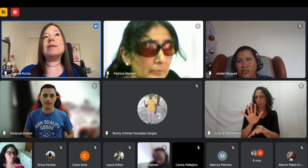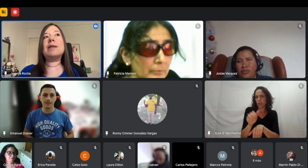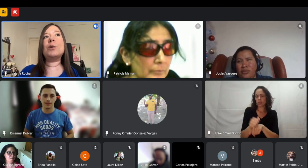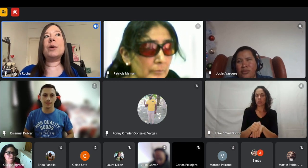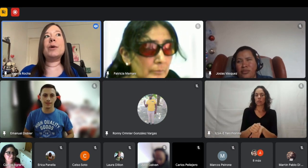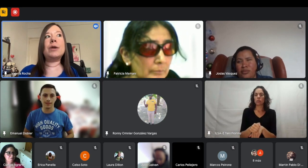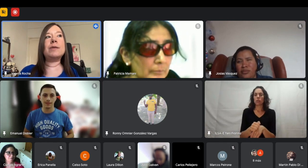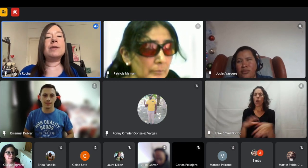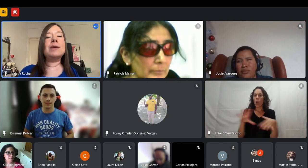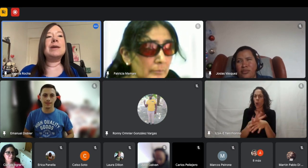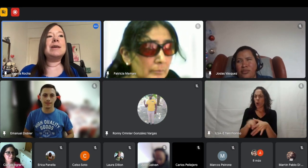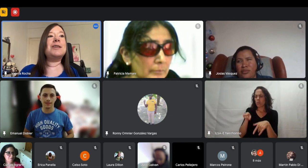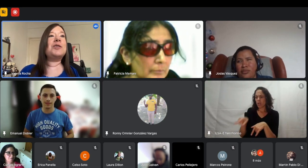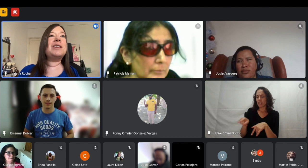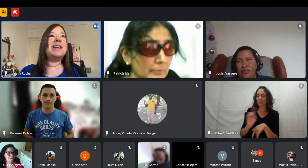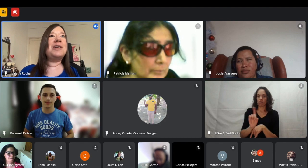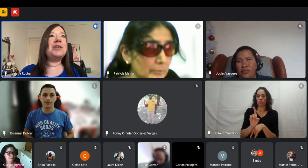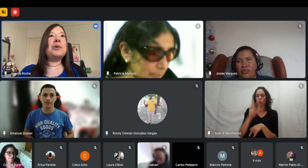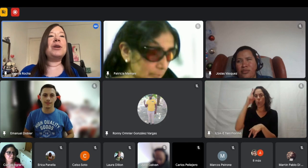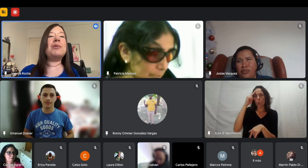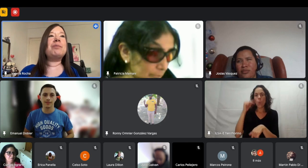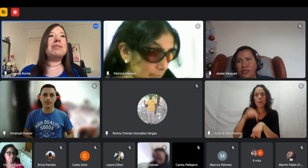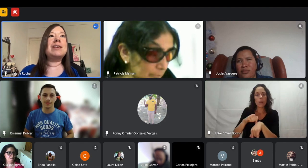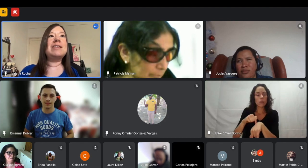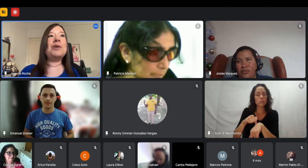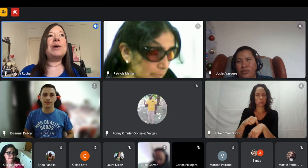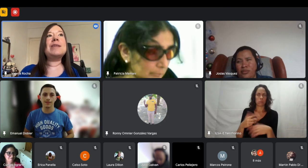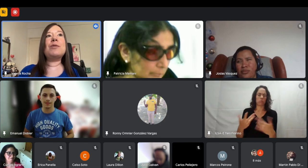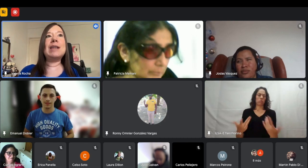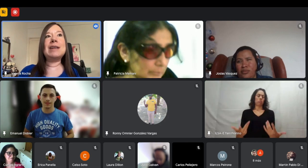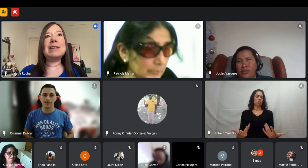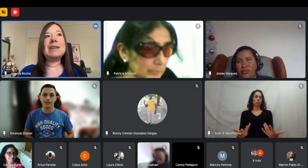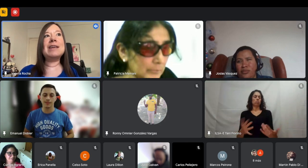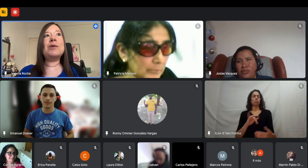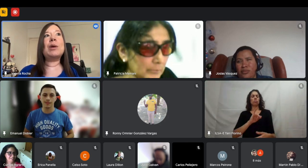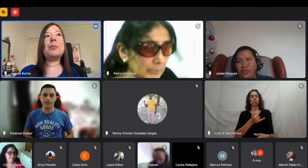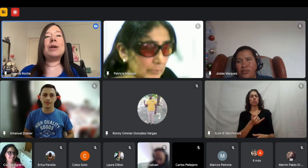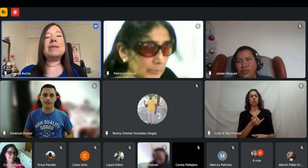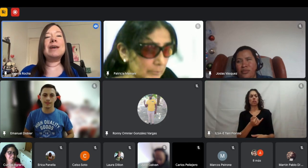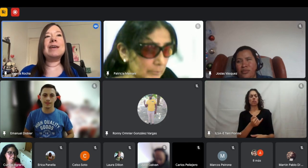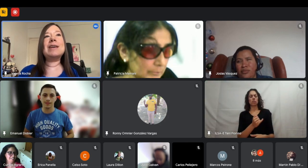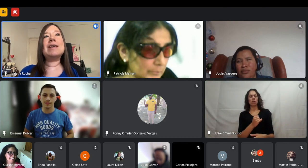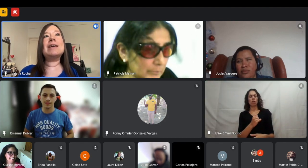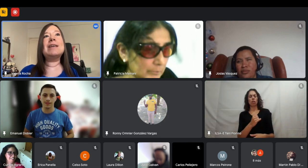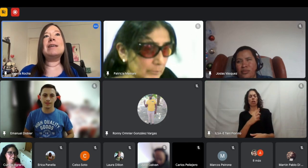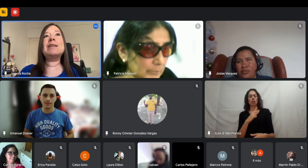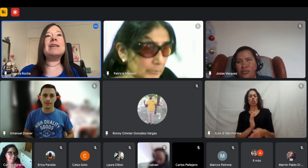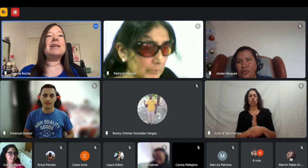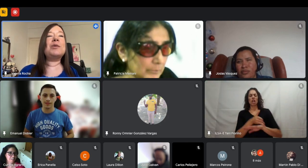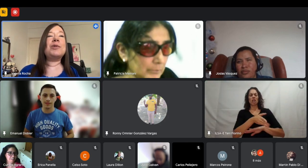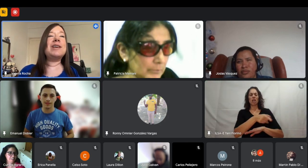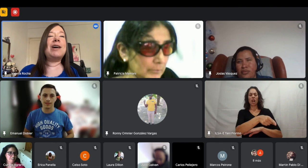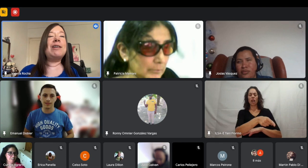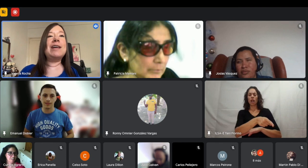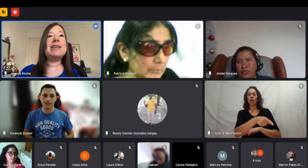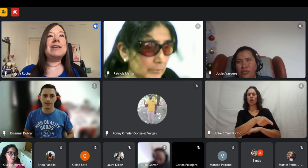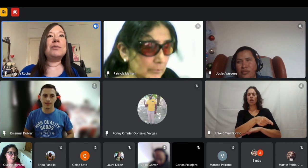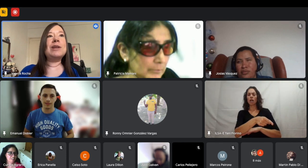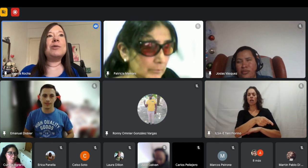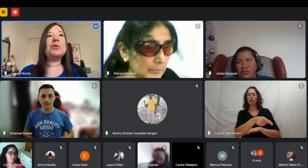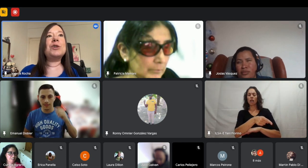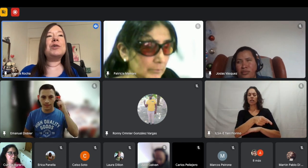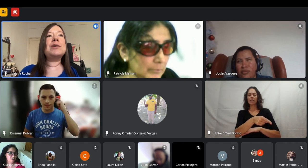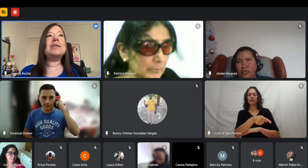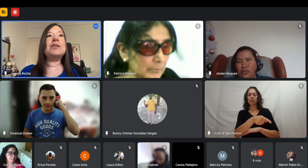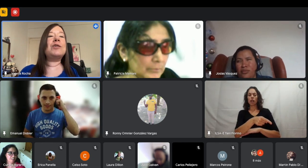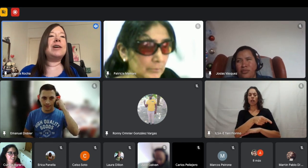que todos eran quizás de 9 horas entonces claro dije bueno quizás no hace falta tener que ir a una empresa que como que habla de